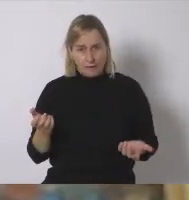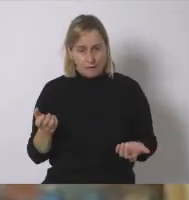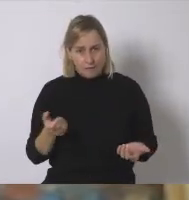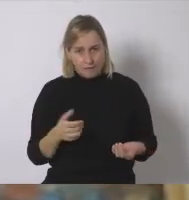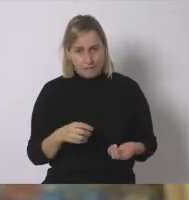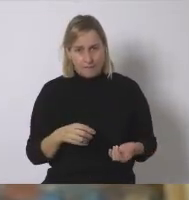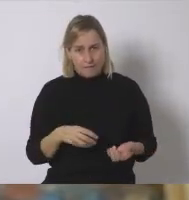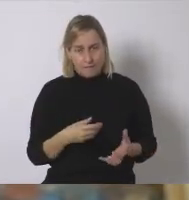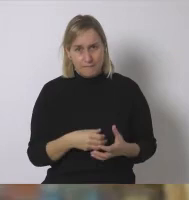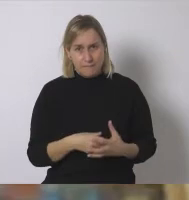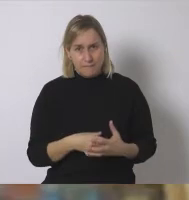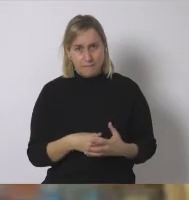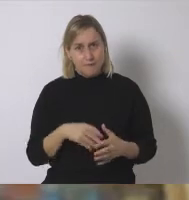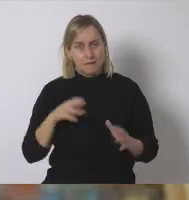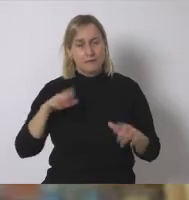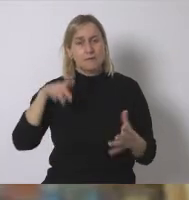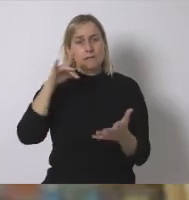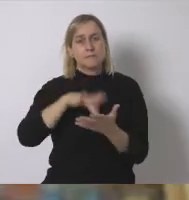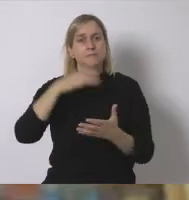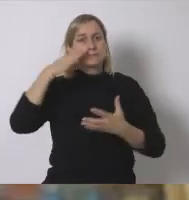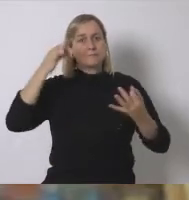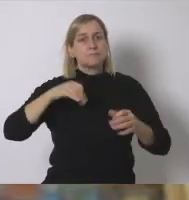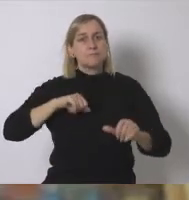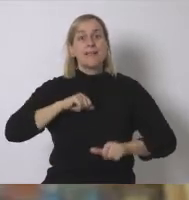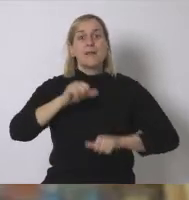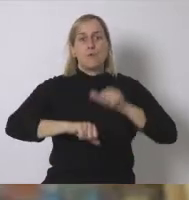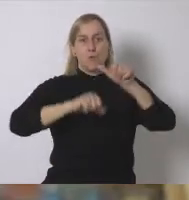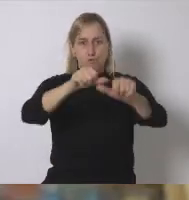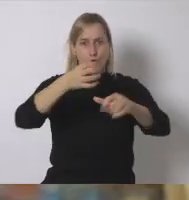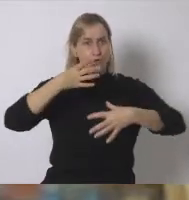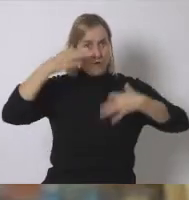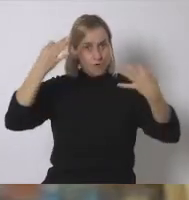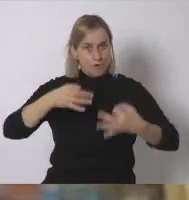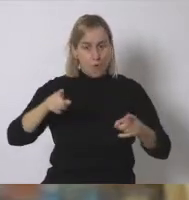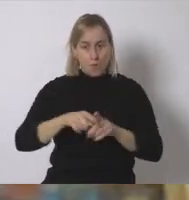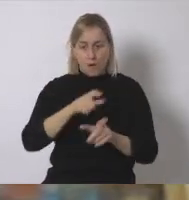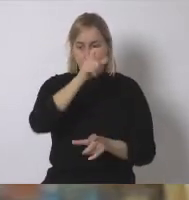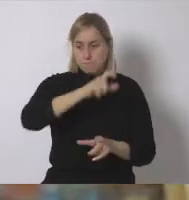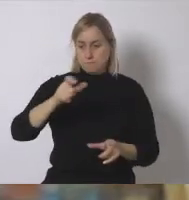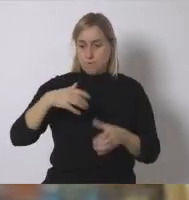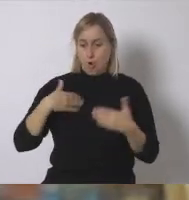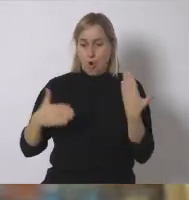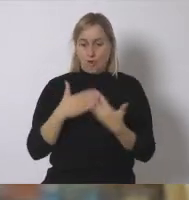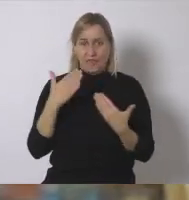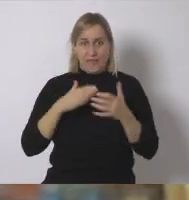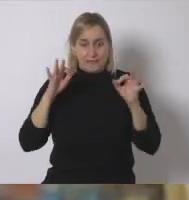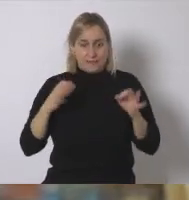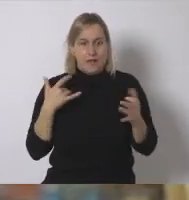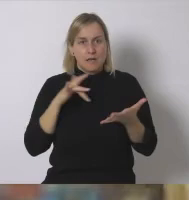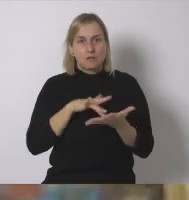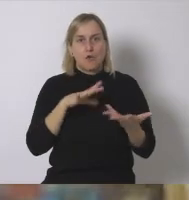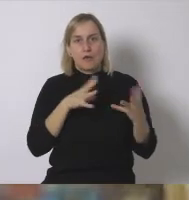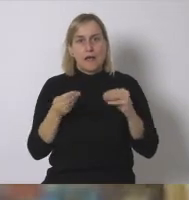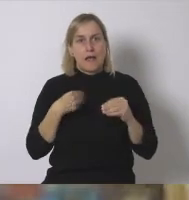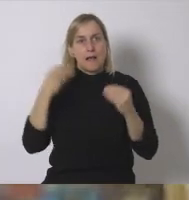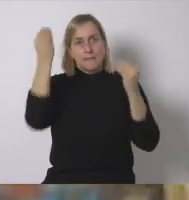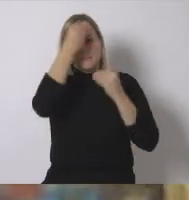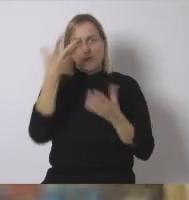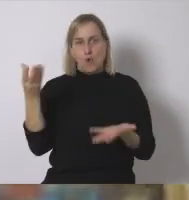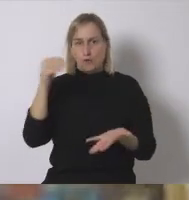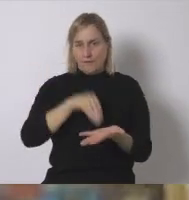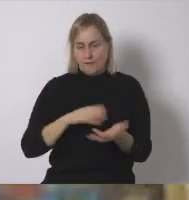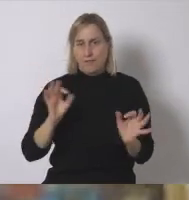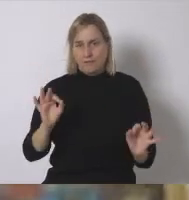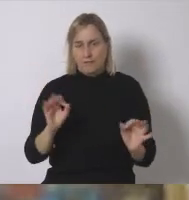la verdadera evolución que como civilización occidental deberíamos de reconsiderar creo